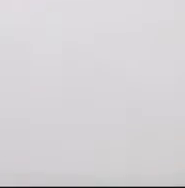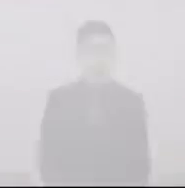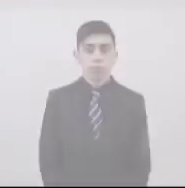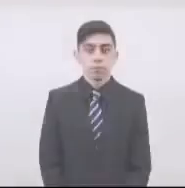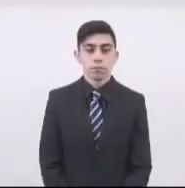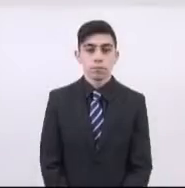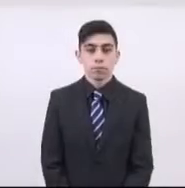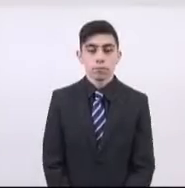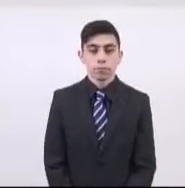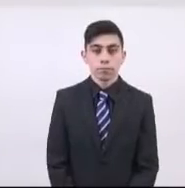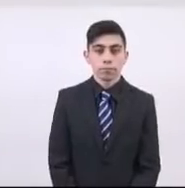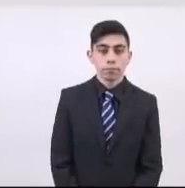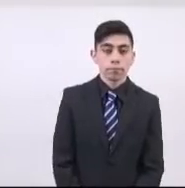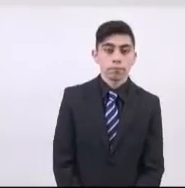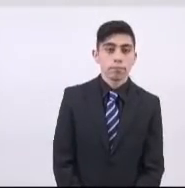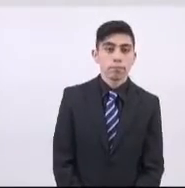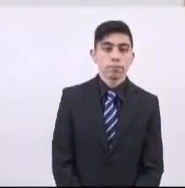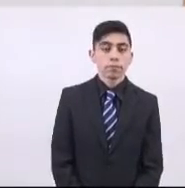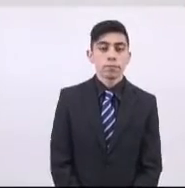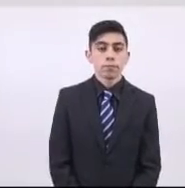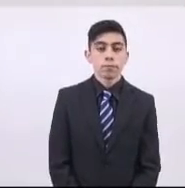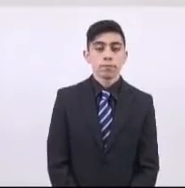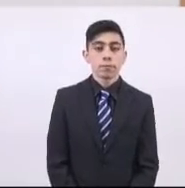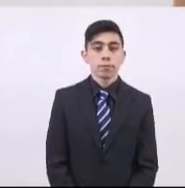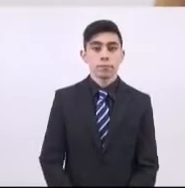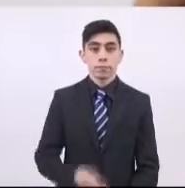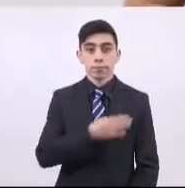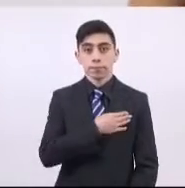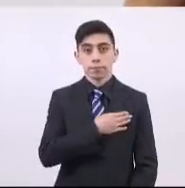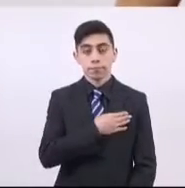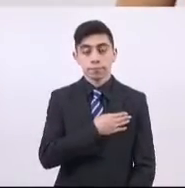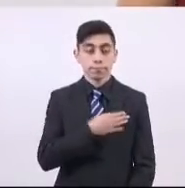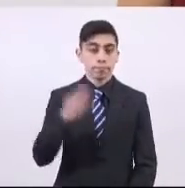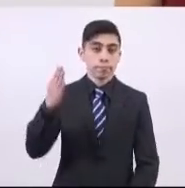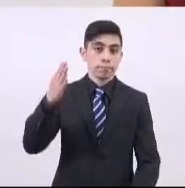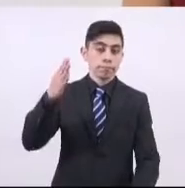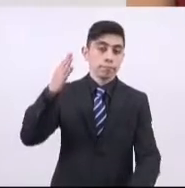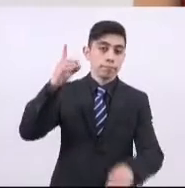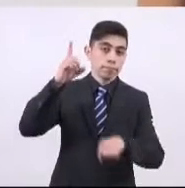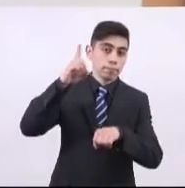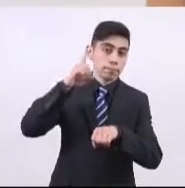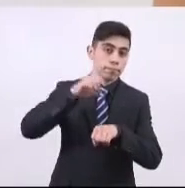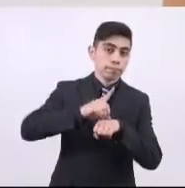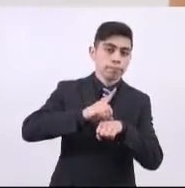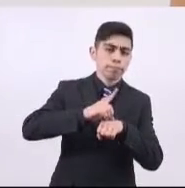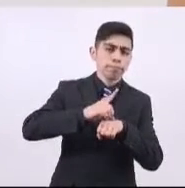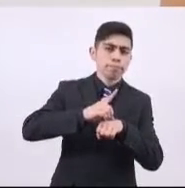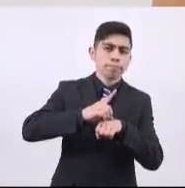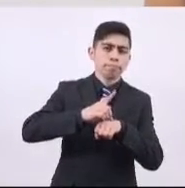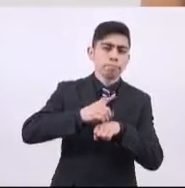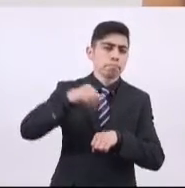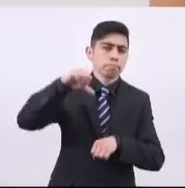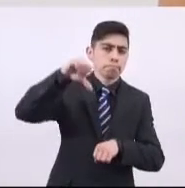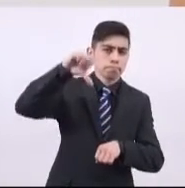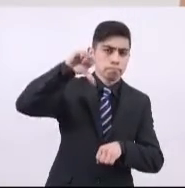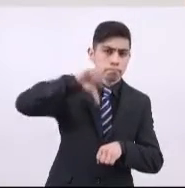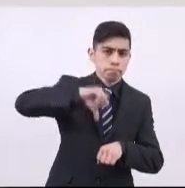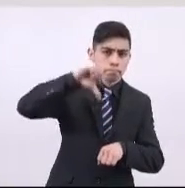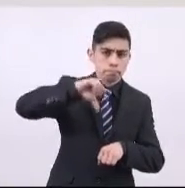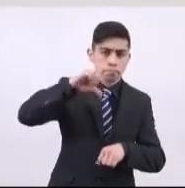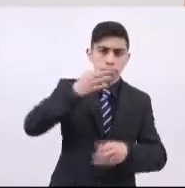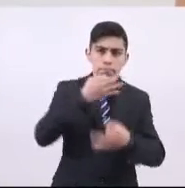Bueno, muy buenos días. El día de hoy queremos hacerles un